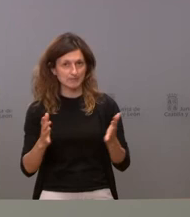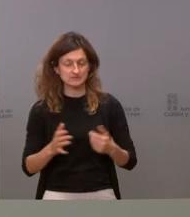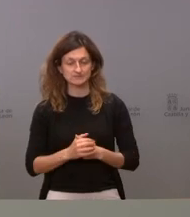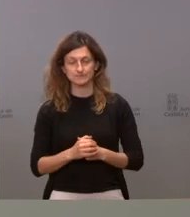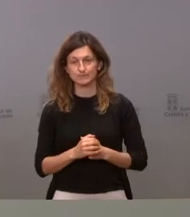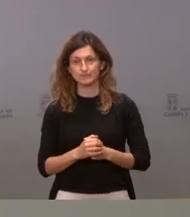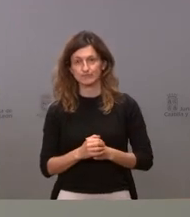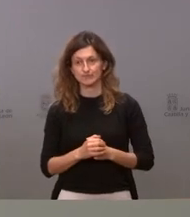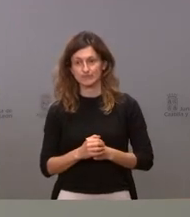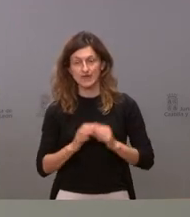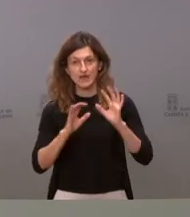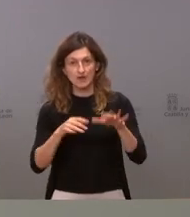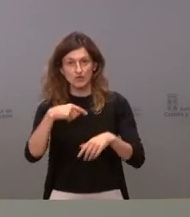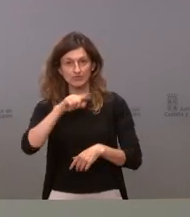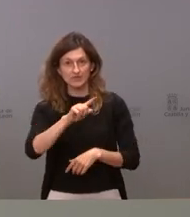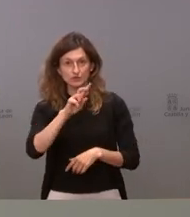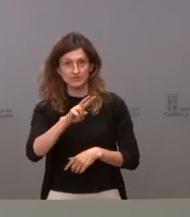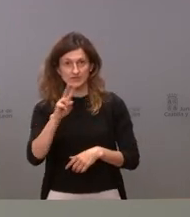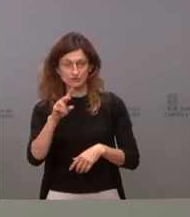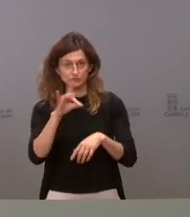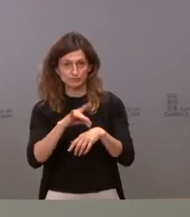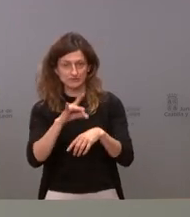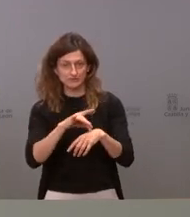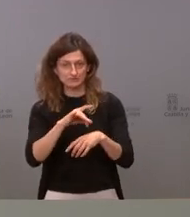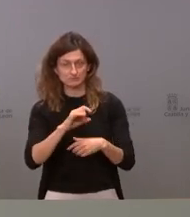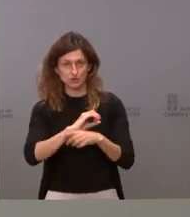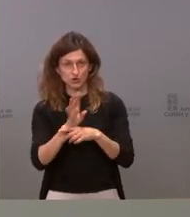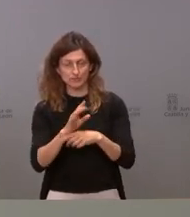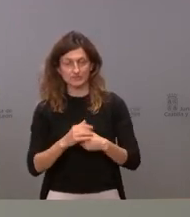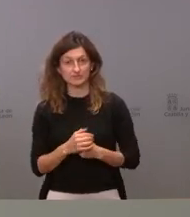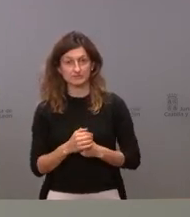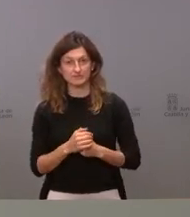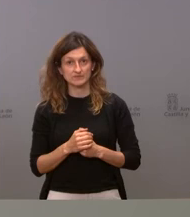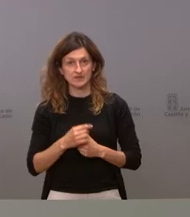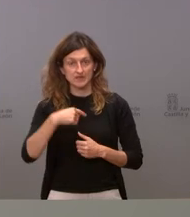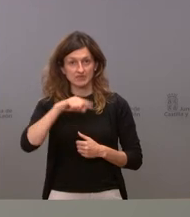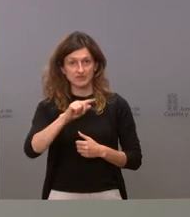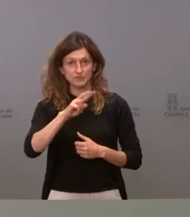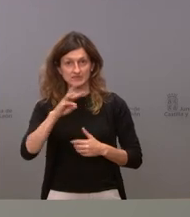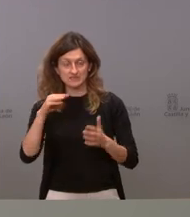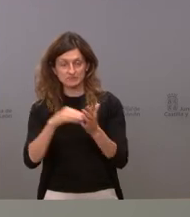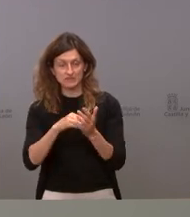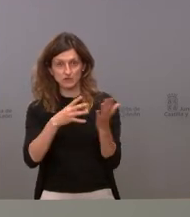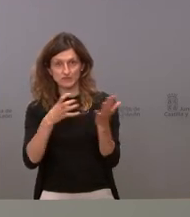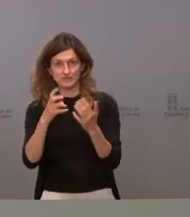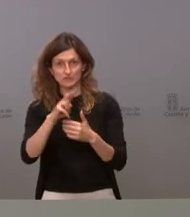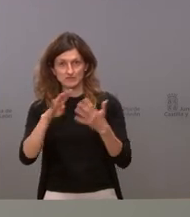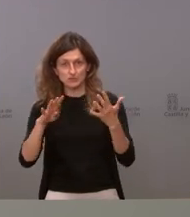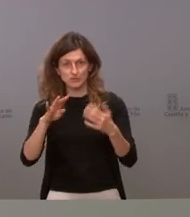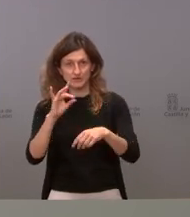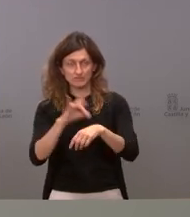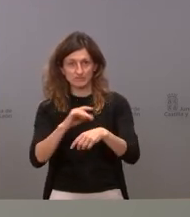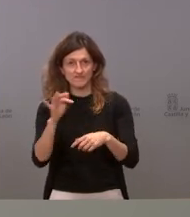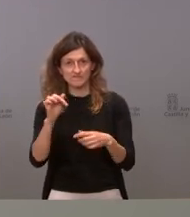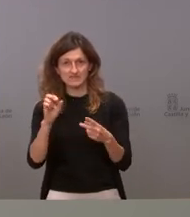en León ha habido 122 personas de las 123.929 vacunadas con Pfizer